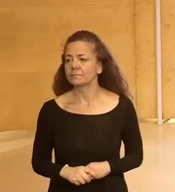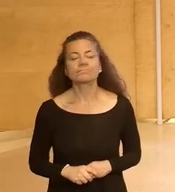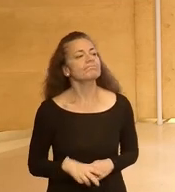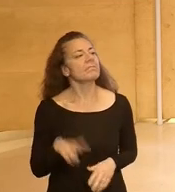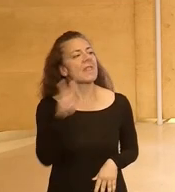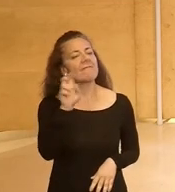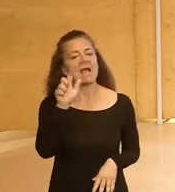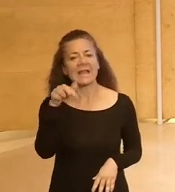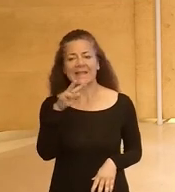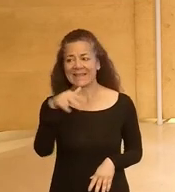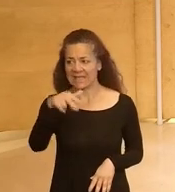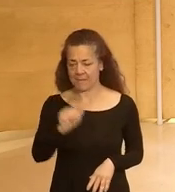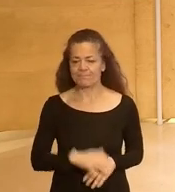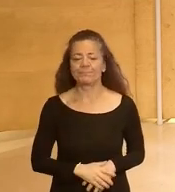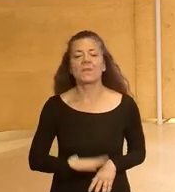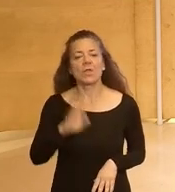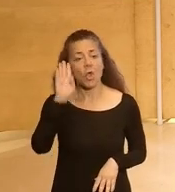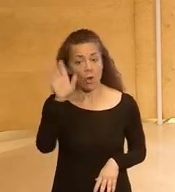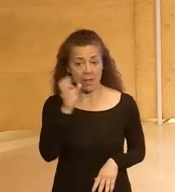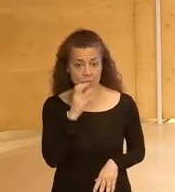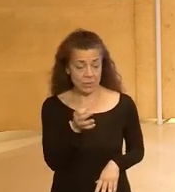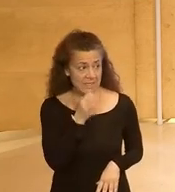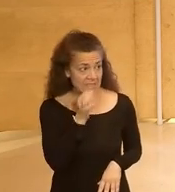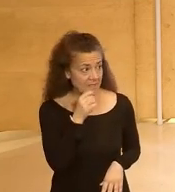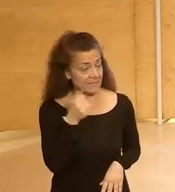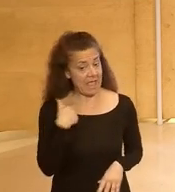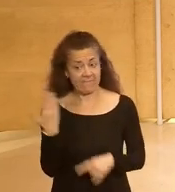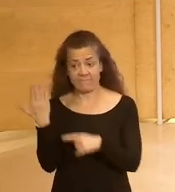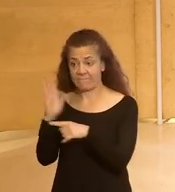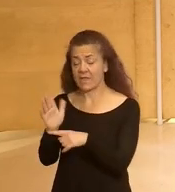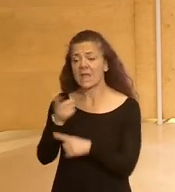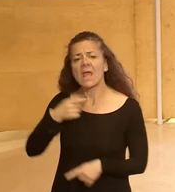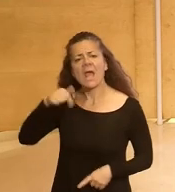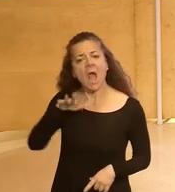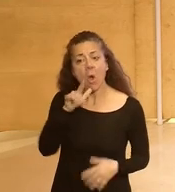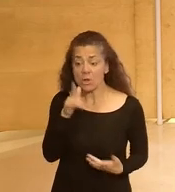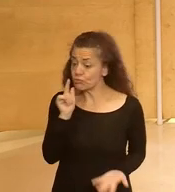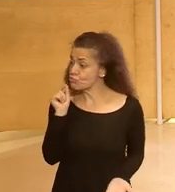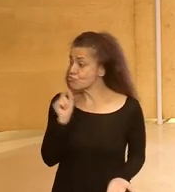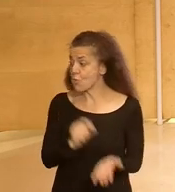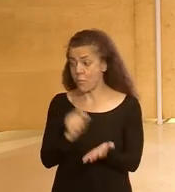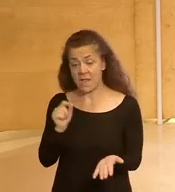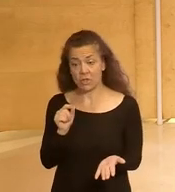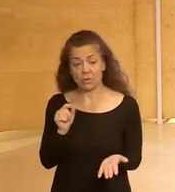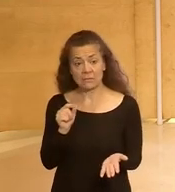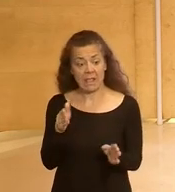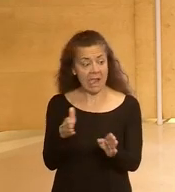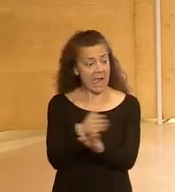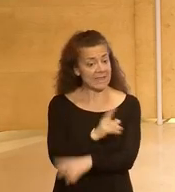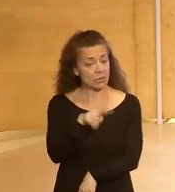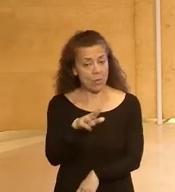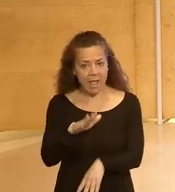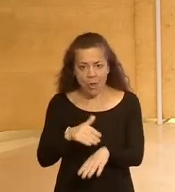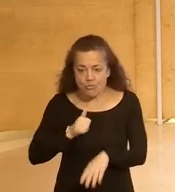Valentina adelante Hola, buenas tardes habéis expuesto que nos encontramos en un momento sin precedentes de